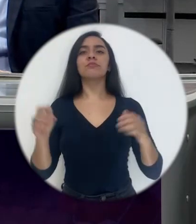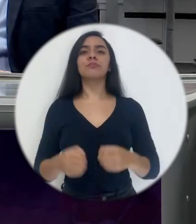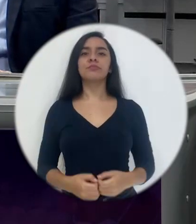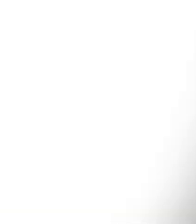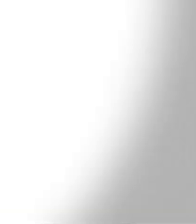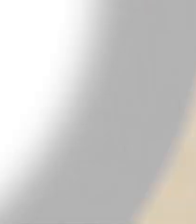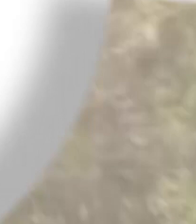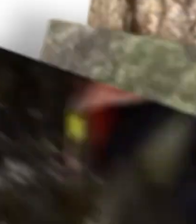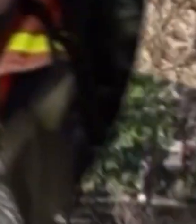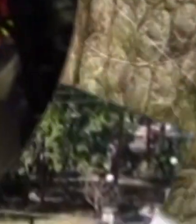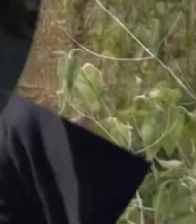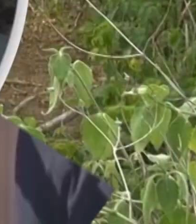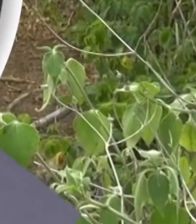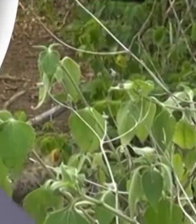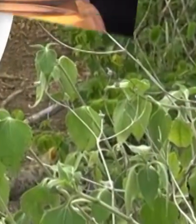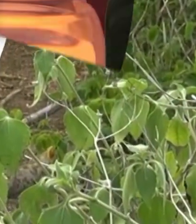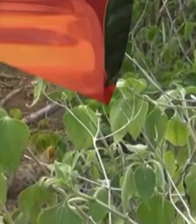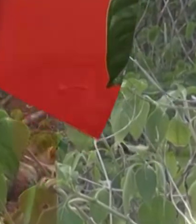sociedad.